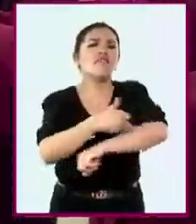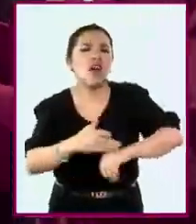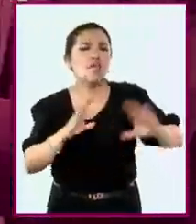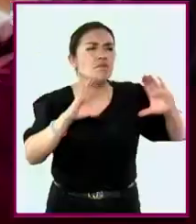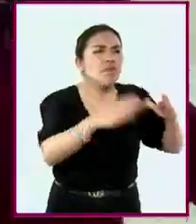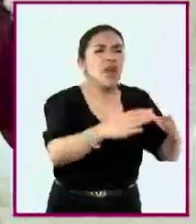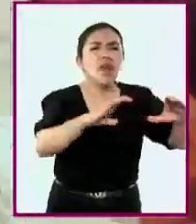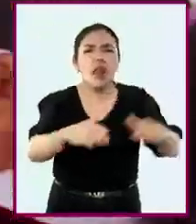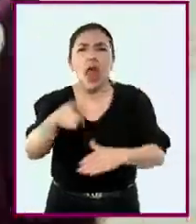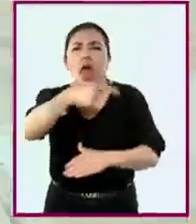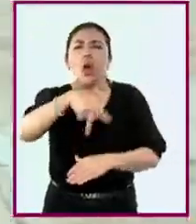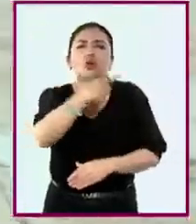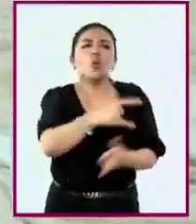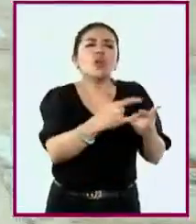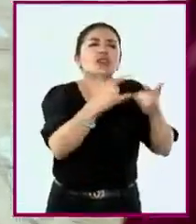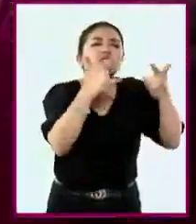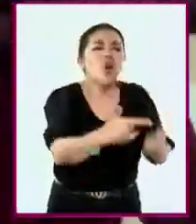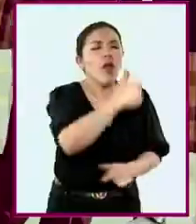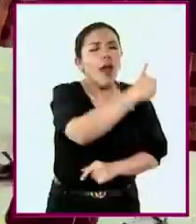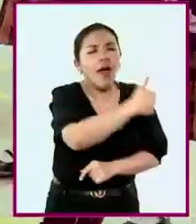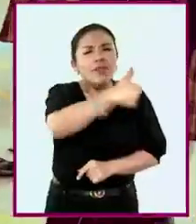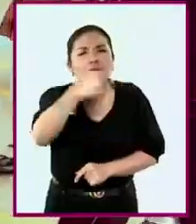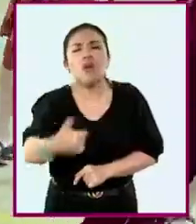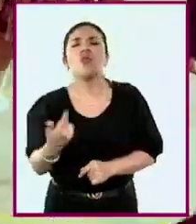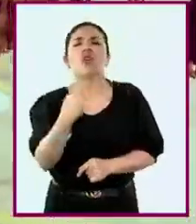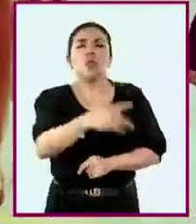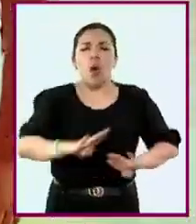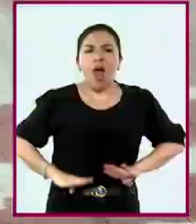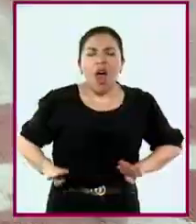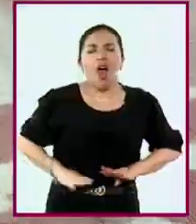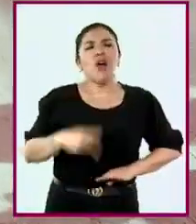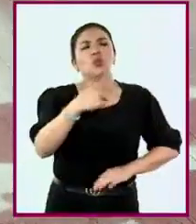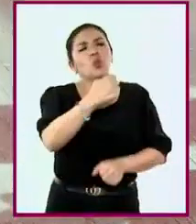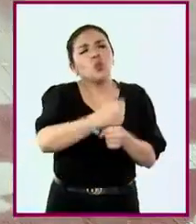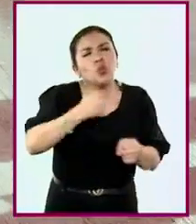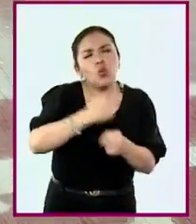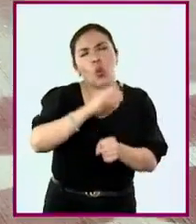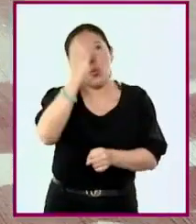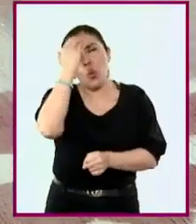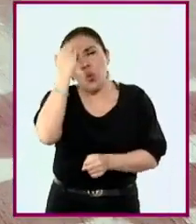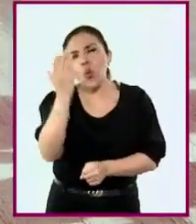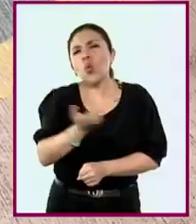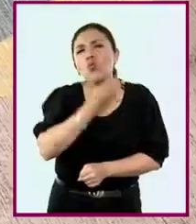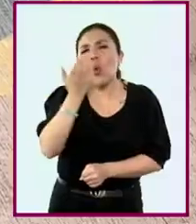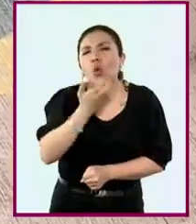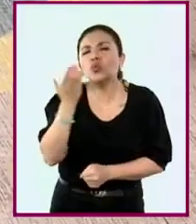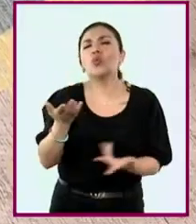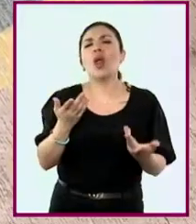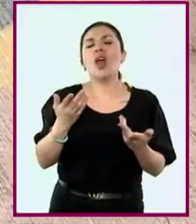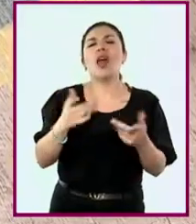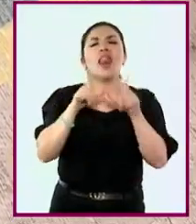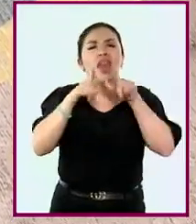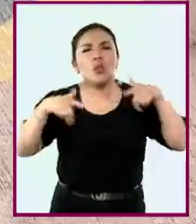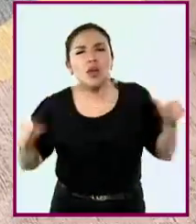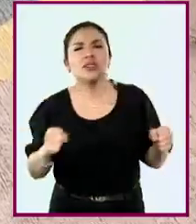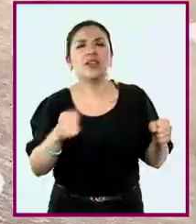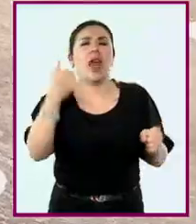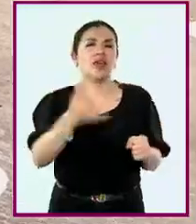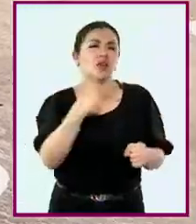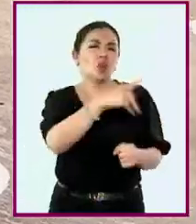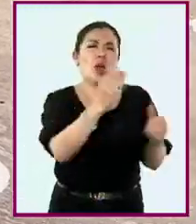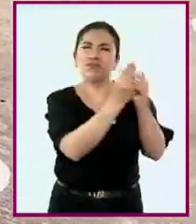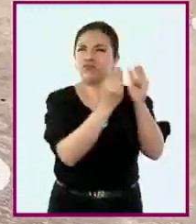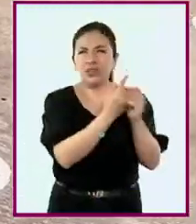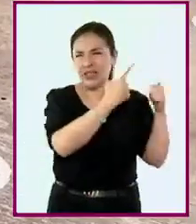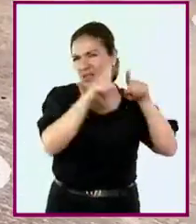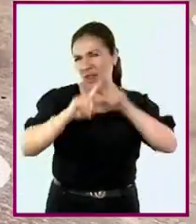familias que tienen múltiples historias, formas de ser, prácticas, saberes, expresiones lingüísticas y